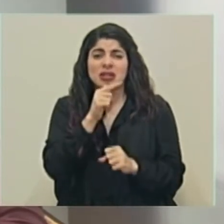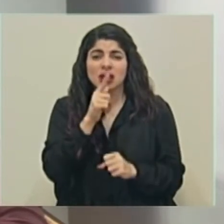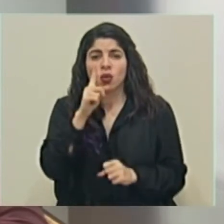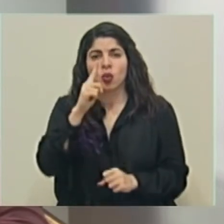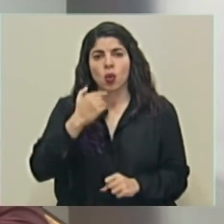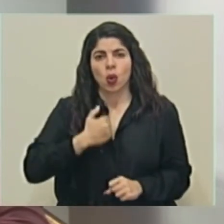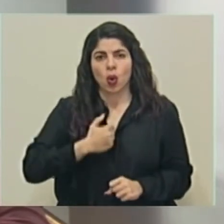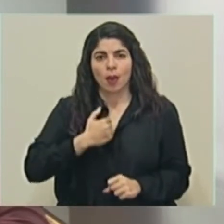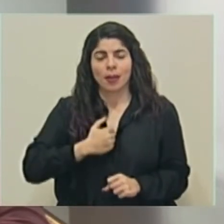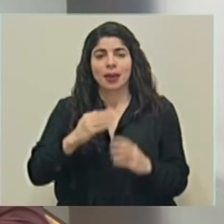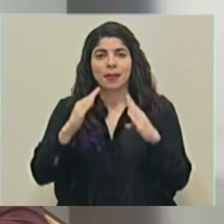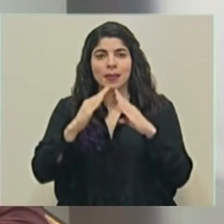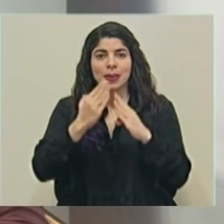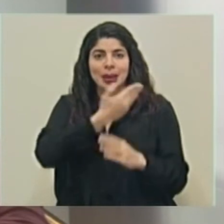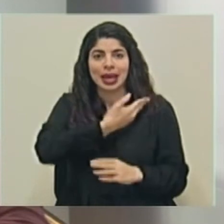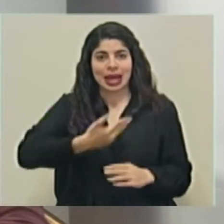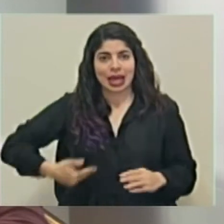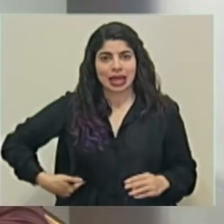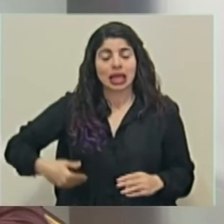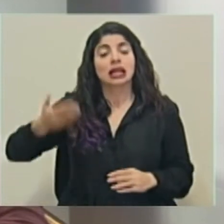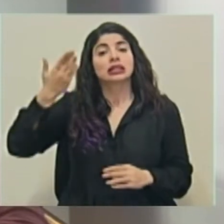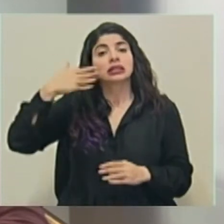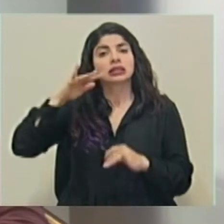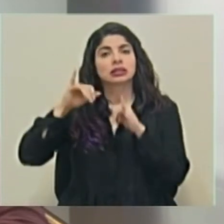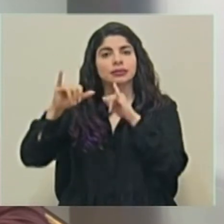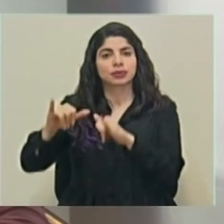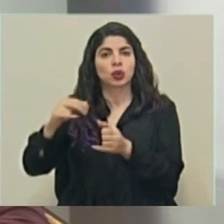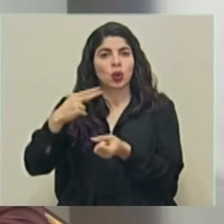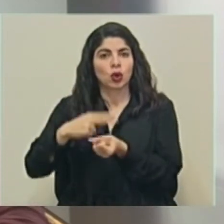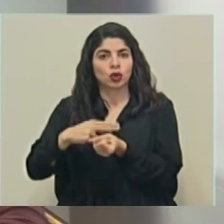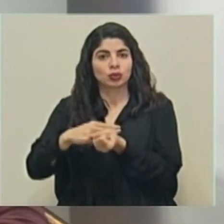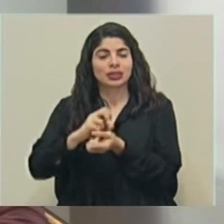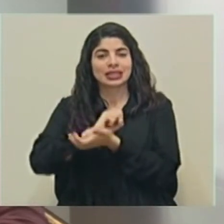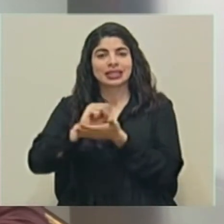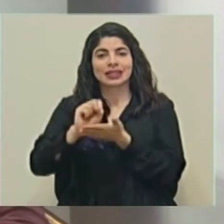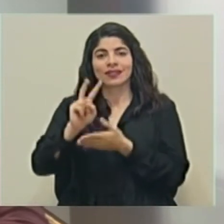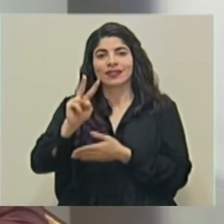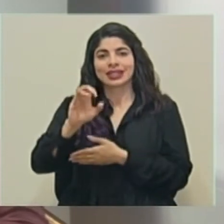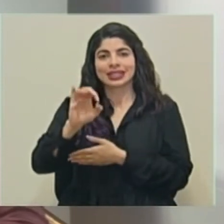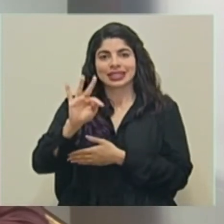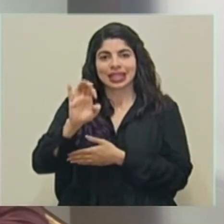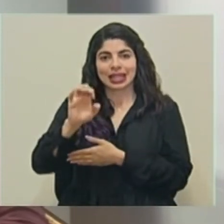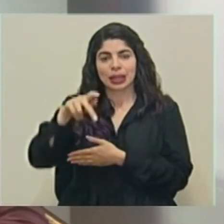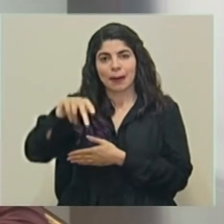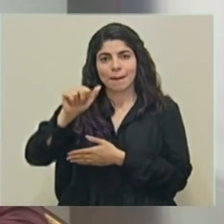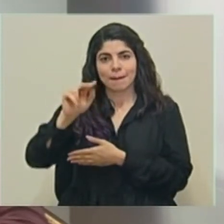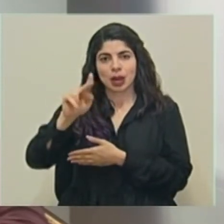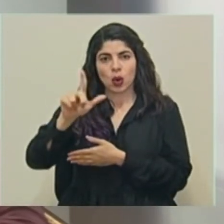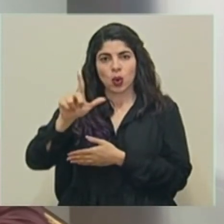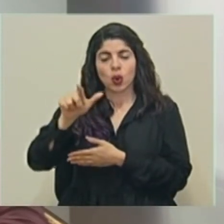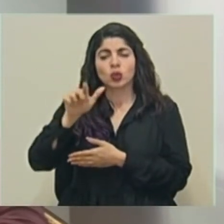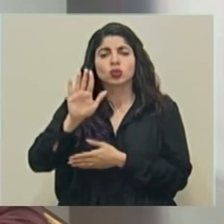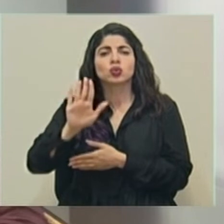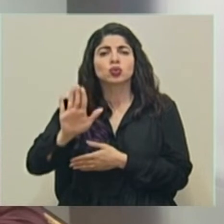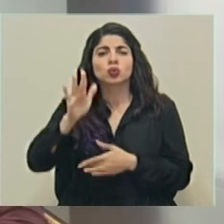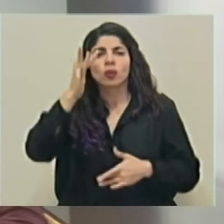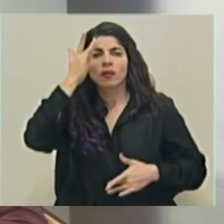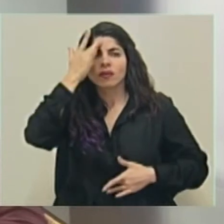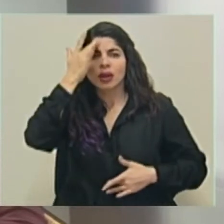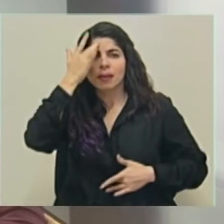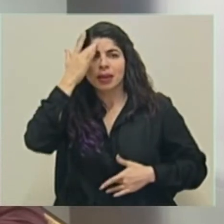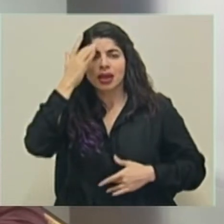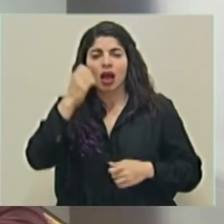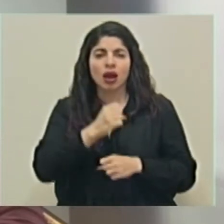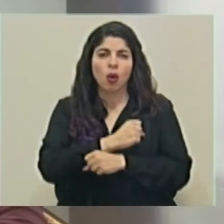vecino de Heredia que estaba internado en el hospital San Vicente de Paula. tenía como enfermedades asociadas